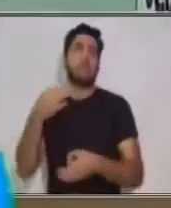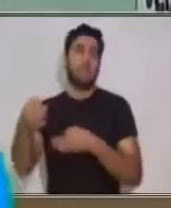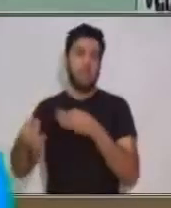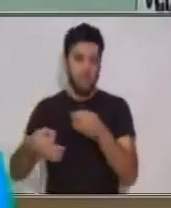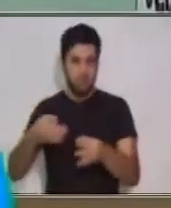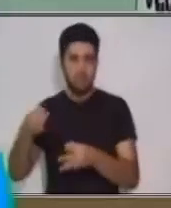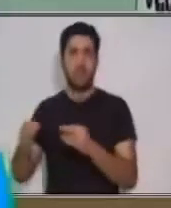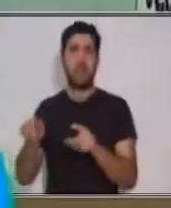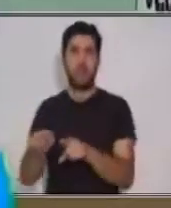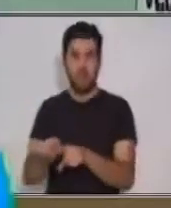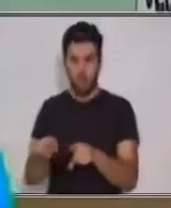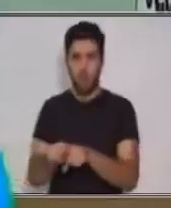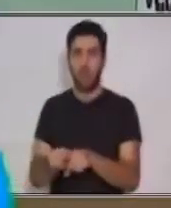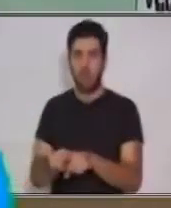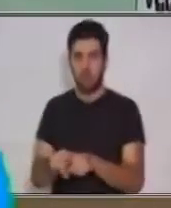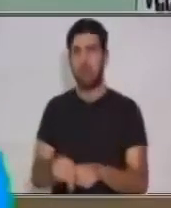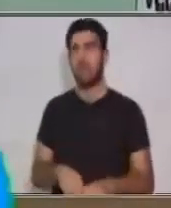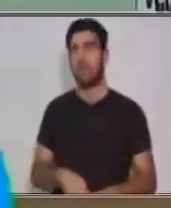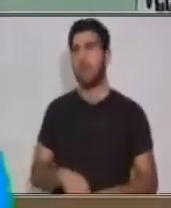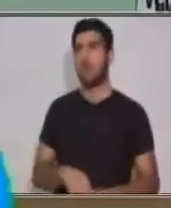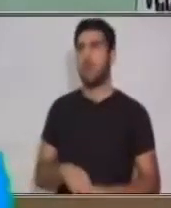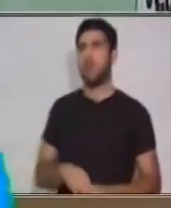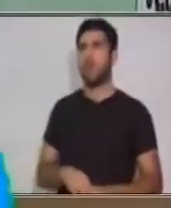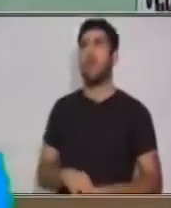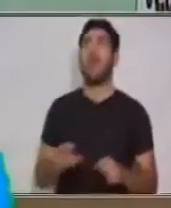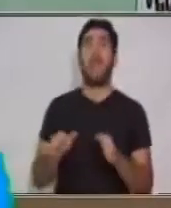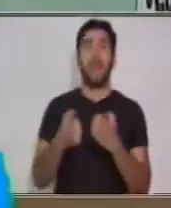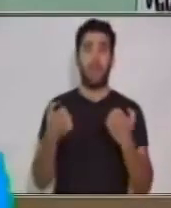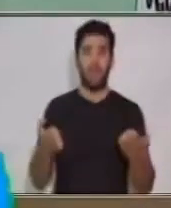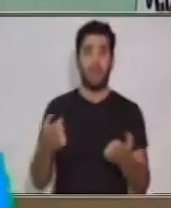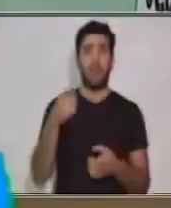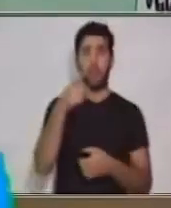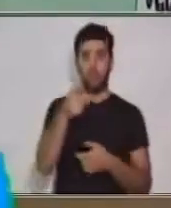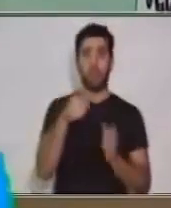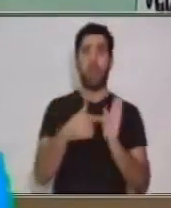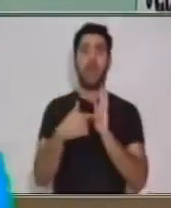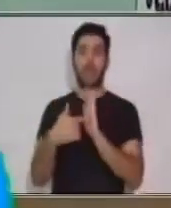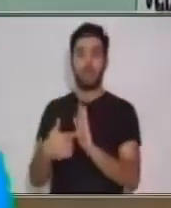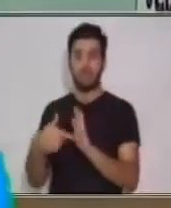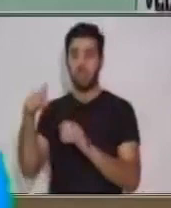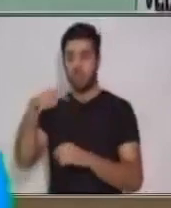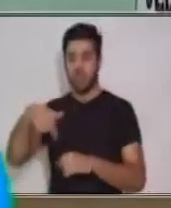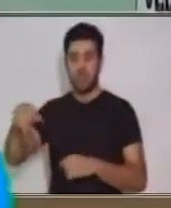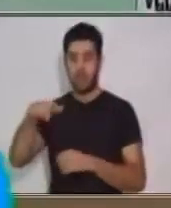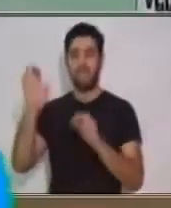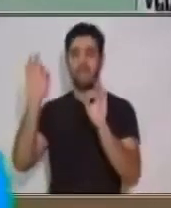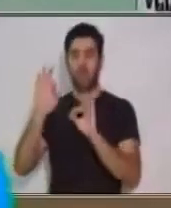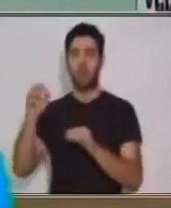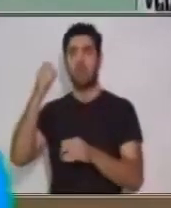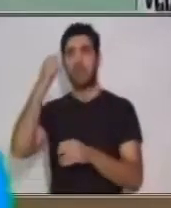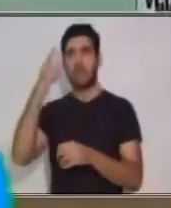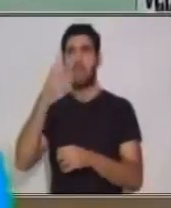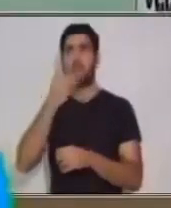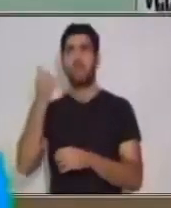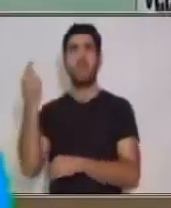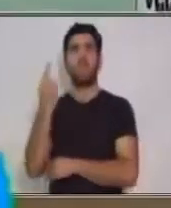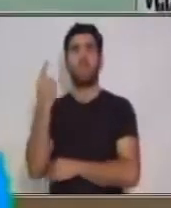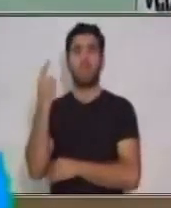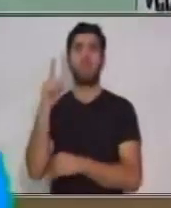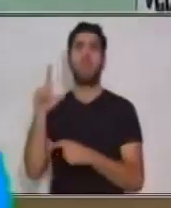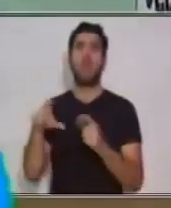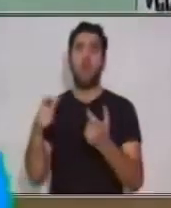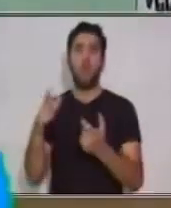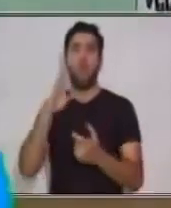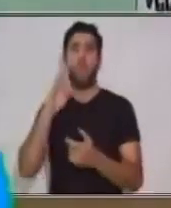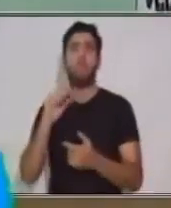mensaje que yo te estoy dando, entonces tienes que demostrar por qué la comprensión analítica es importante por medio de pruebas.